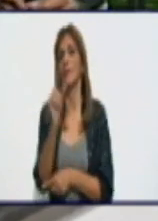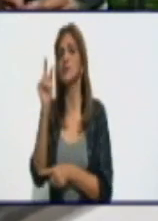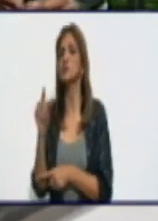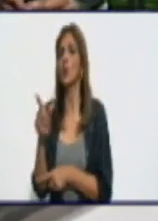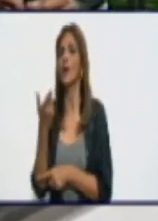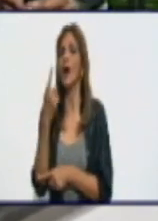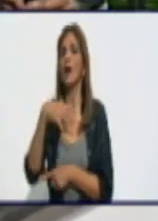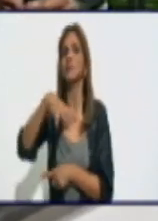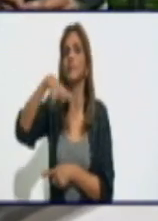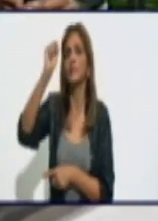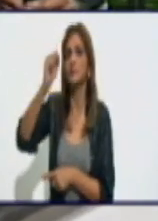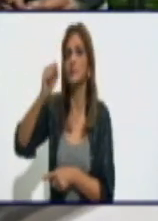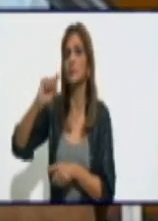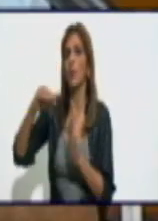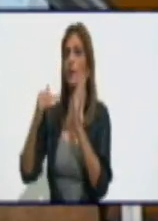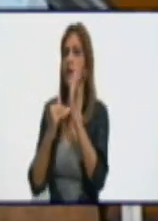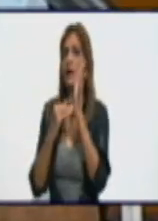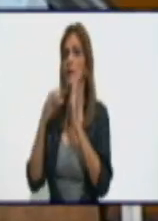de mínima demanda